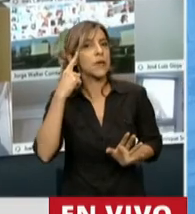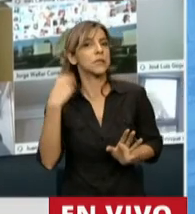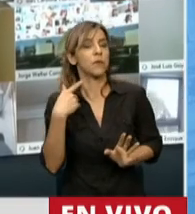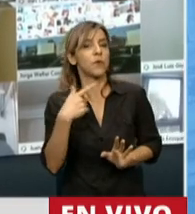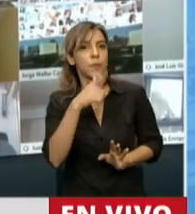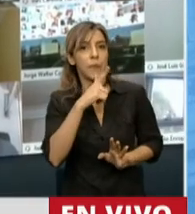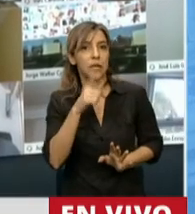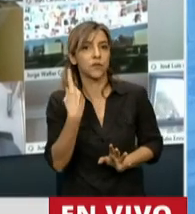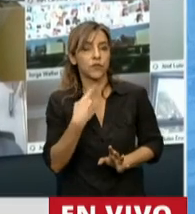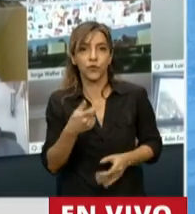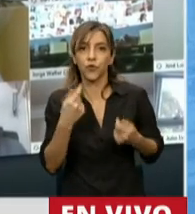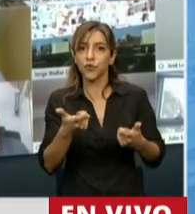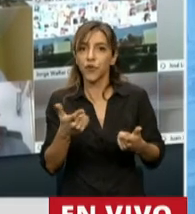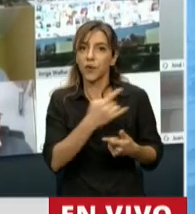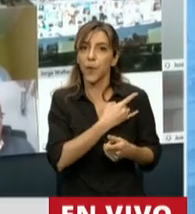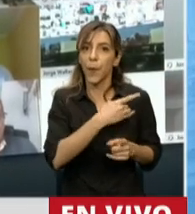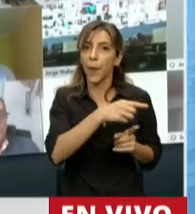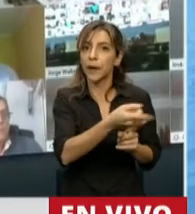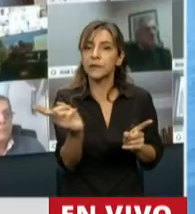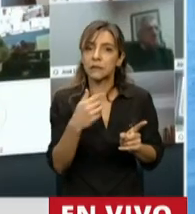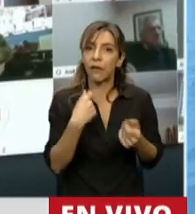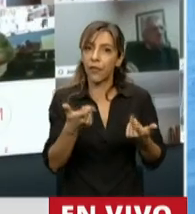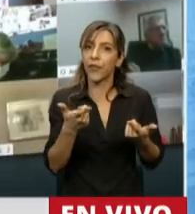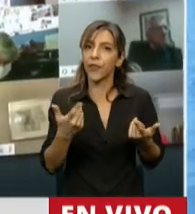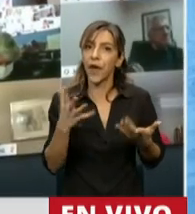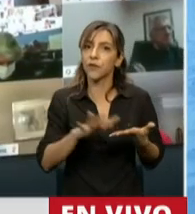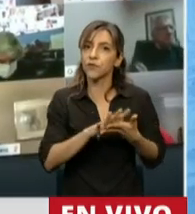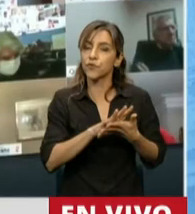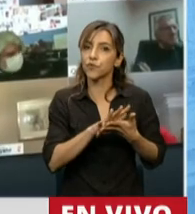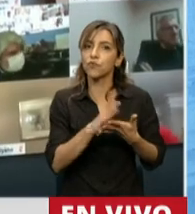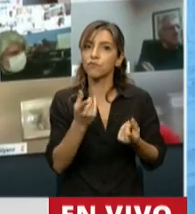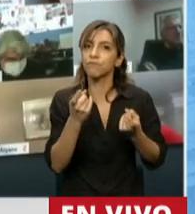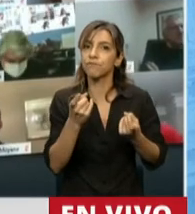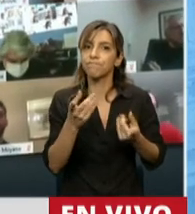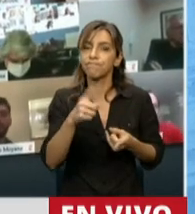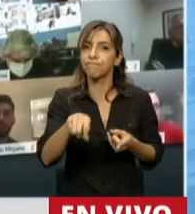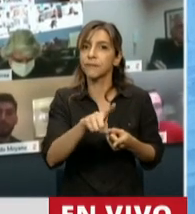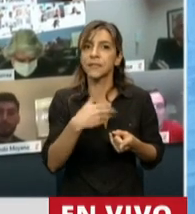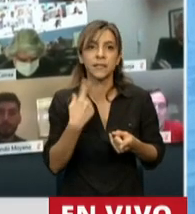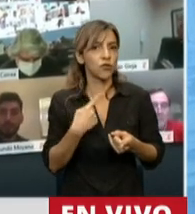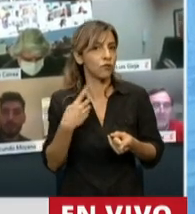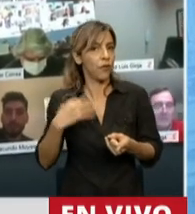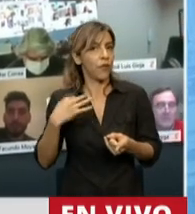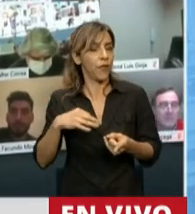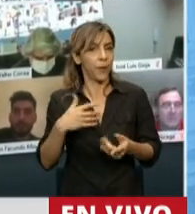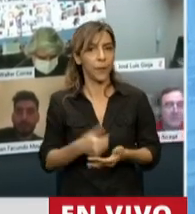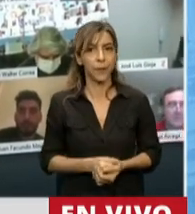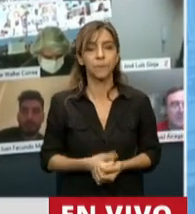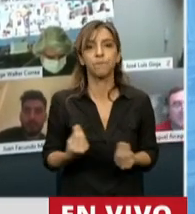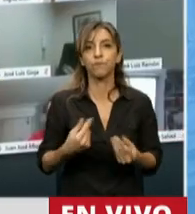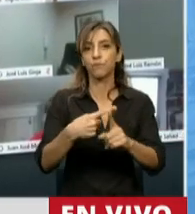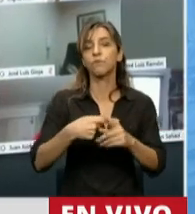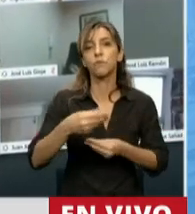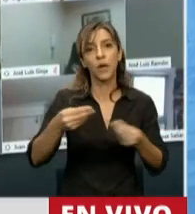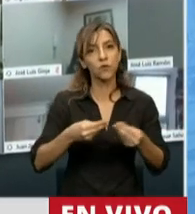que hoy no se la estamos dando, porque este presupuesto tiene un ajuste en los gastos